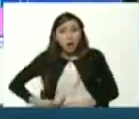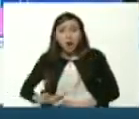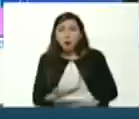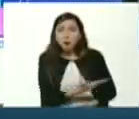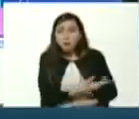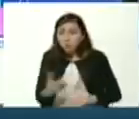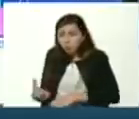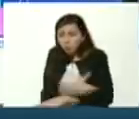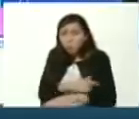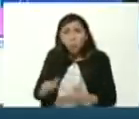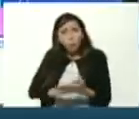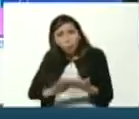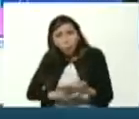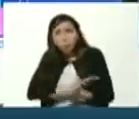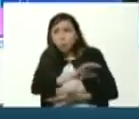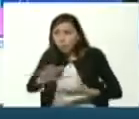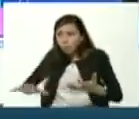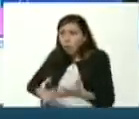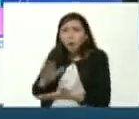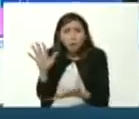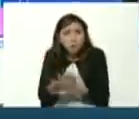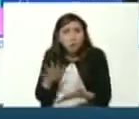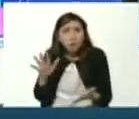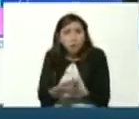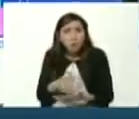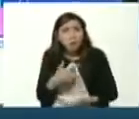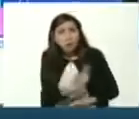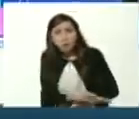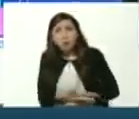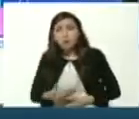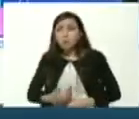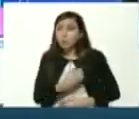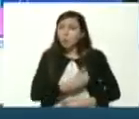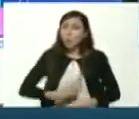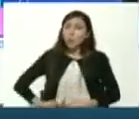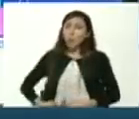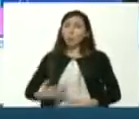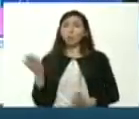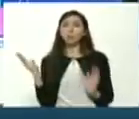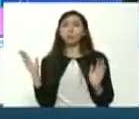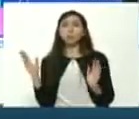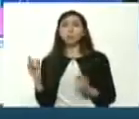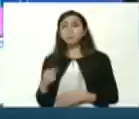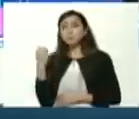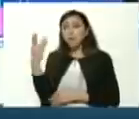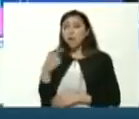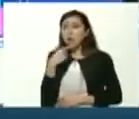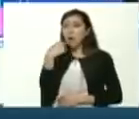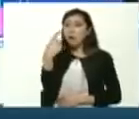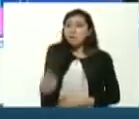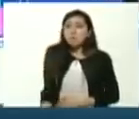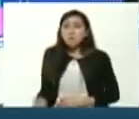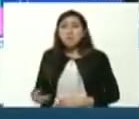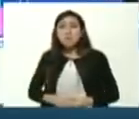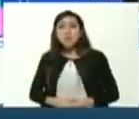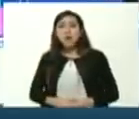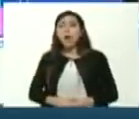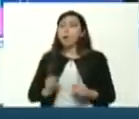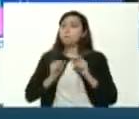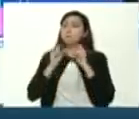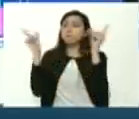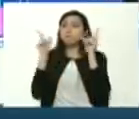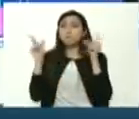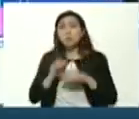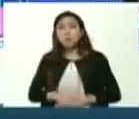para buscar soluciones pacíficas y negociadas Iván Duque sale y les lanza una sorpresa